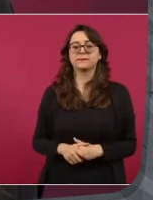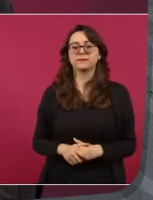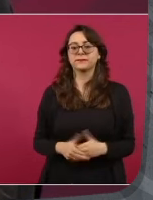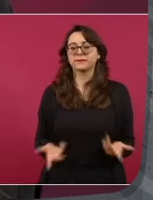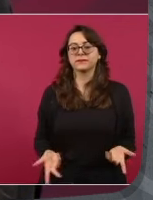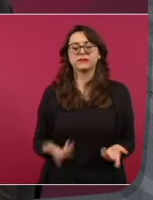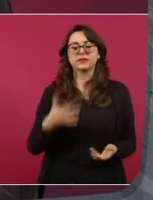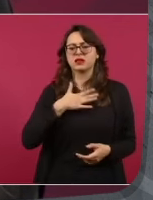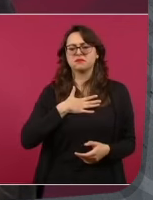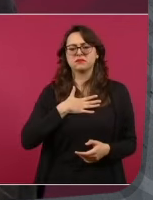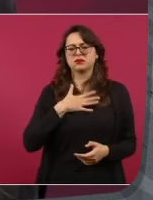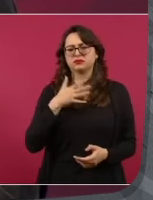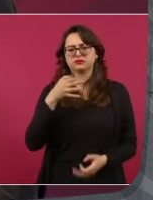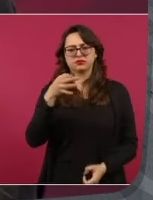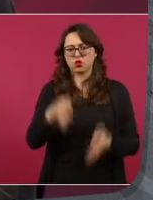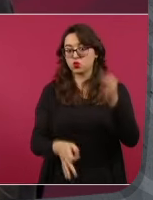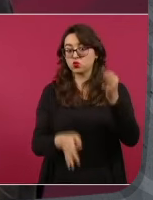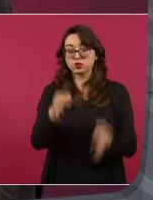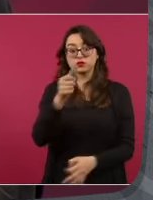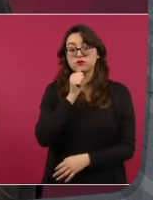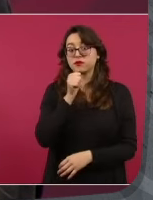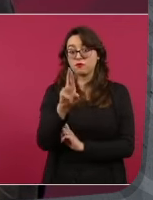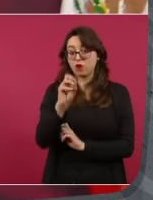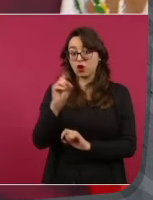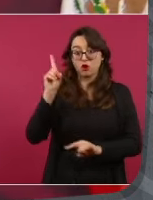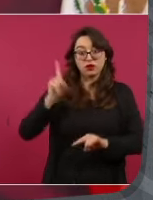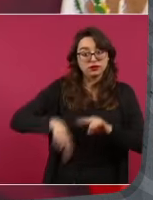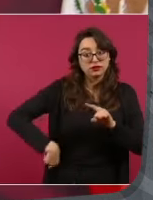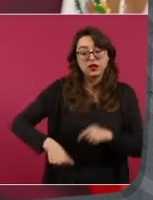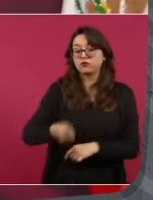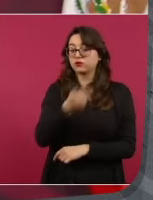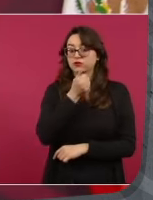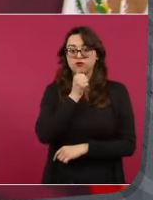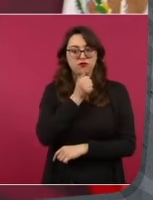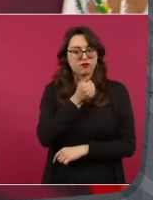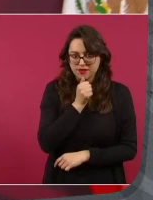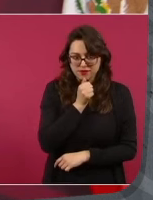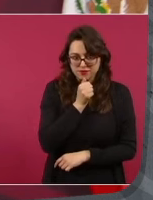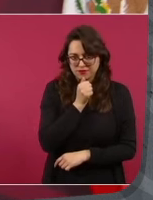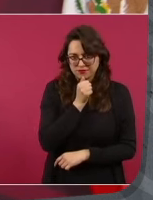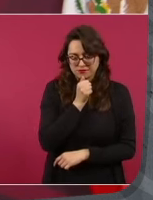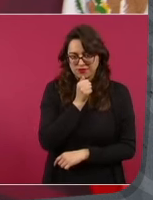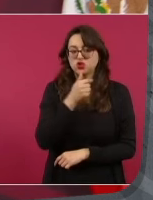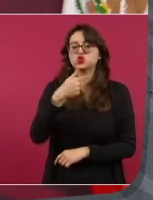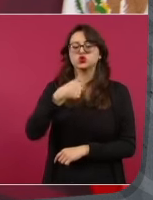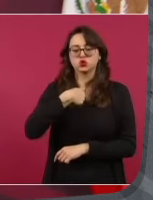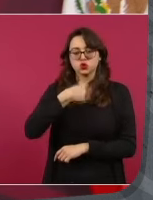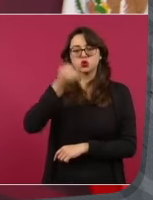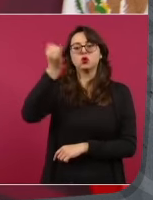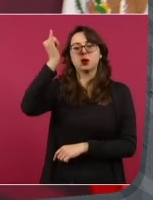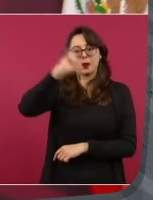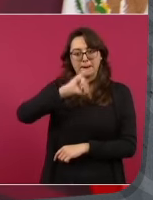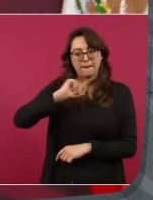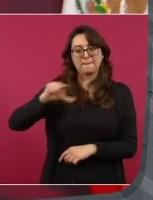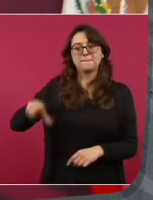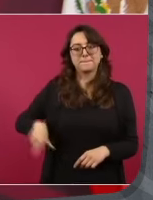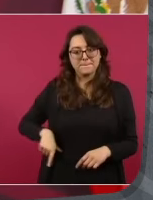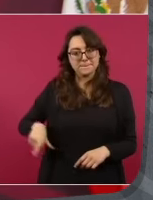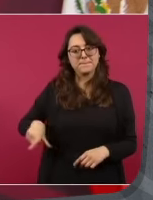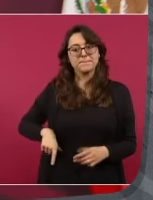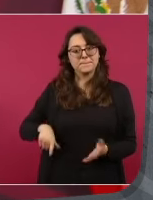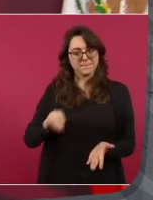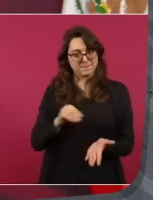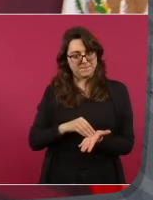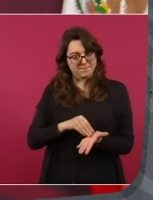juzgado, soy el jefe de gobierno, incluso en ese entonces tenía